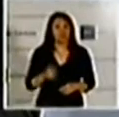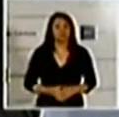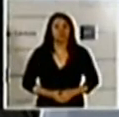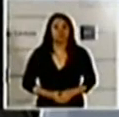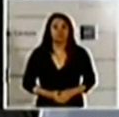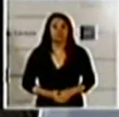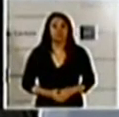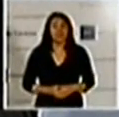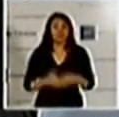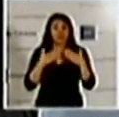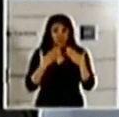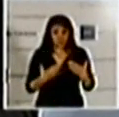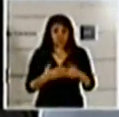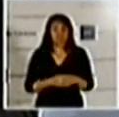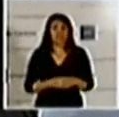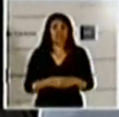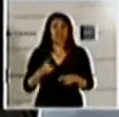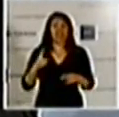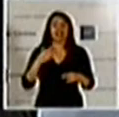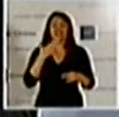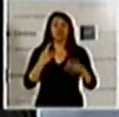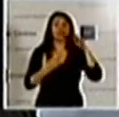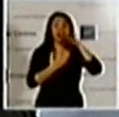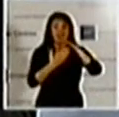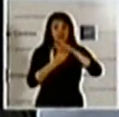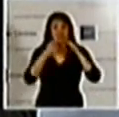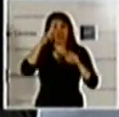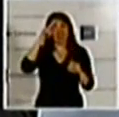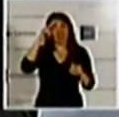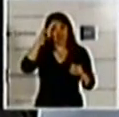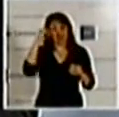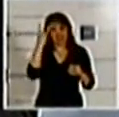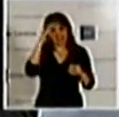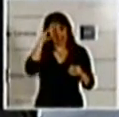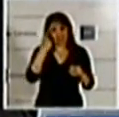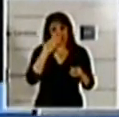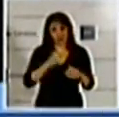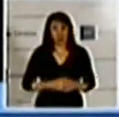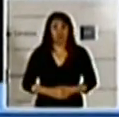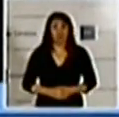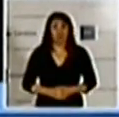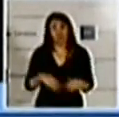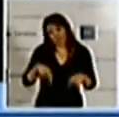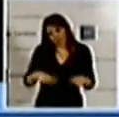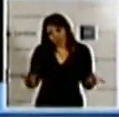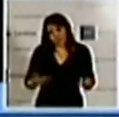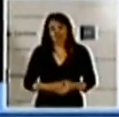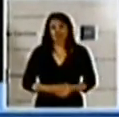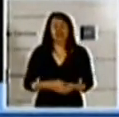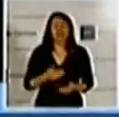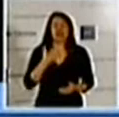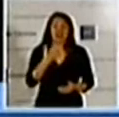Mi agradecimiento a las autoridades de la Universidad Nacional de Córdoba por este espacio y al Rector,